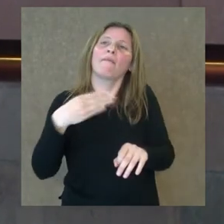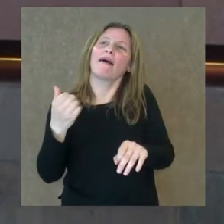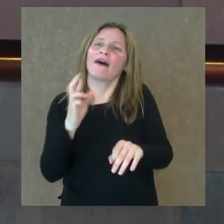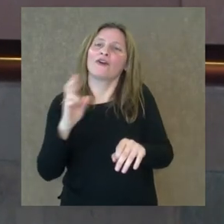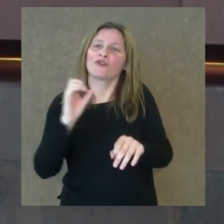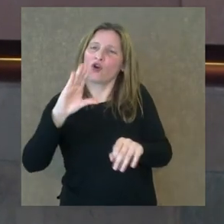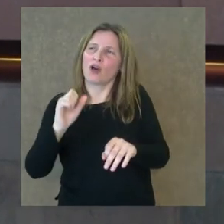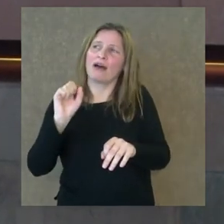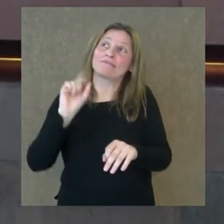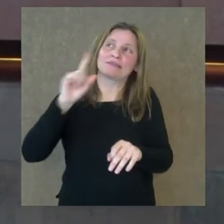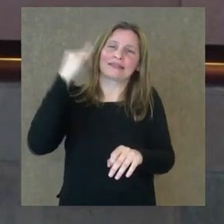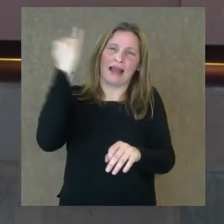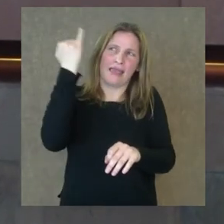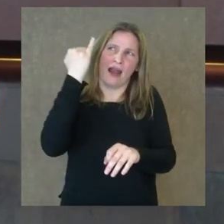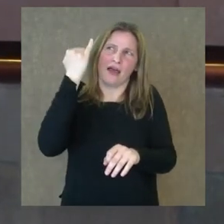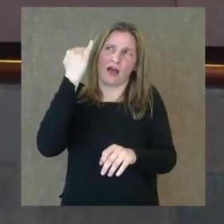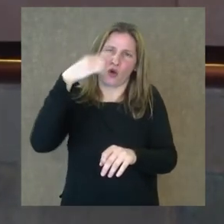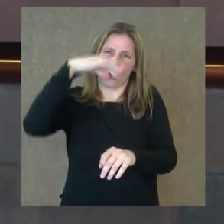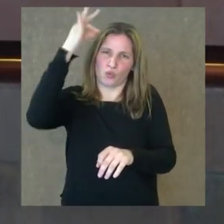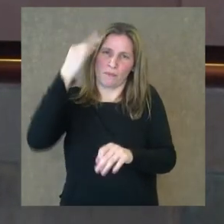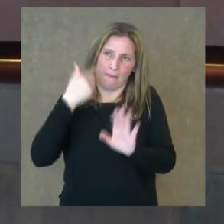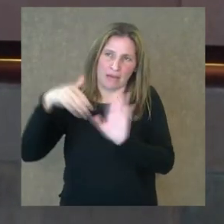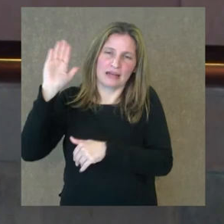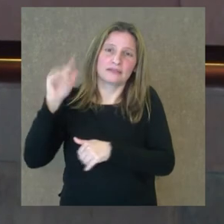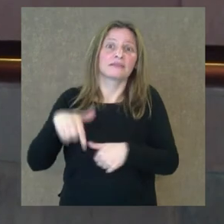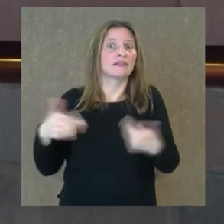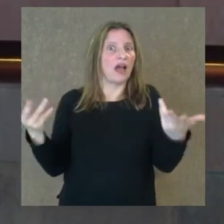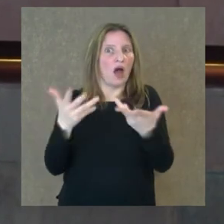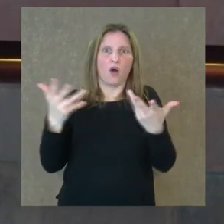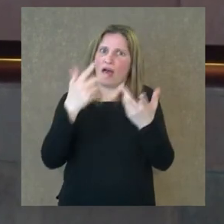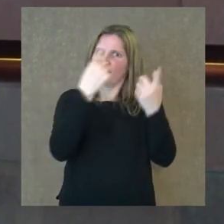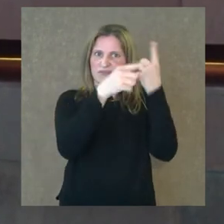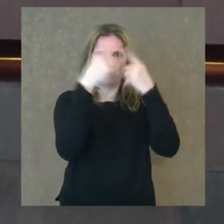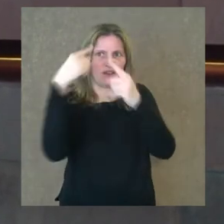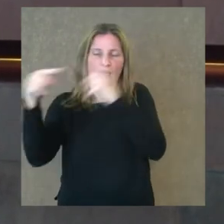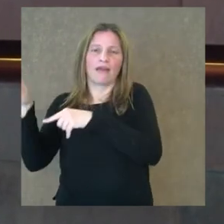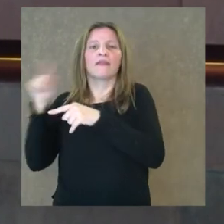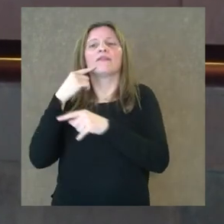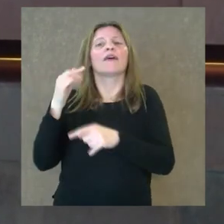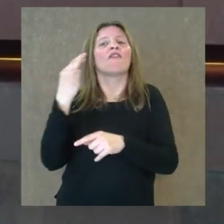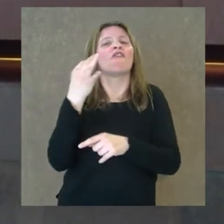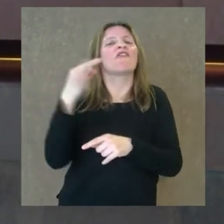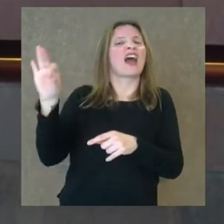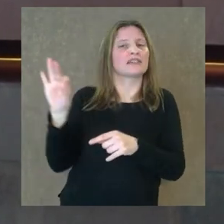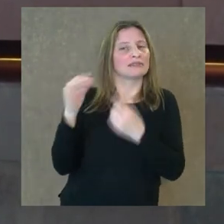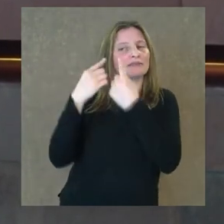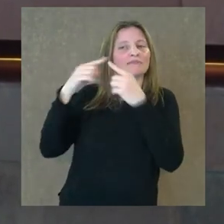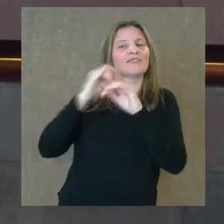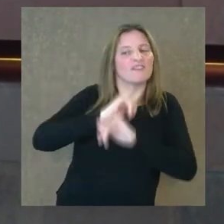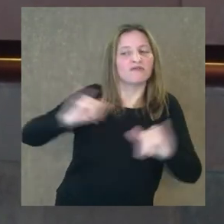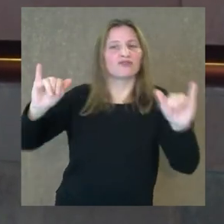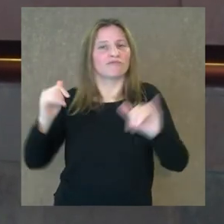acostumbrados es la italiana o la germánica. Y ahora se ha agregado a Rameau, ¿no? A la música francesa que no tiene tanta